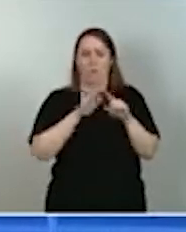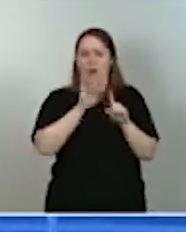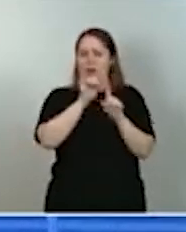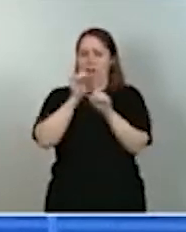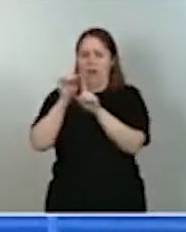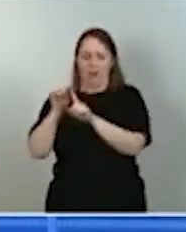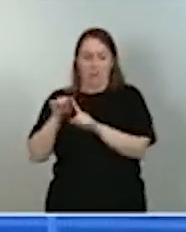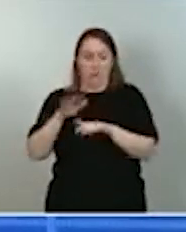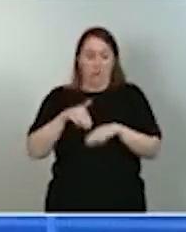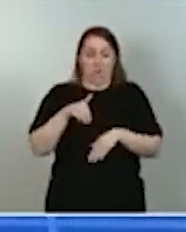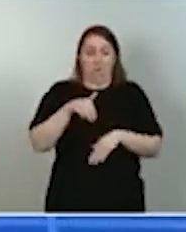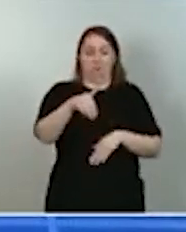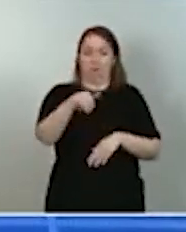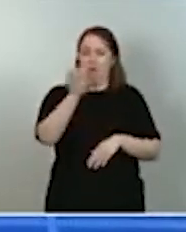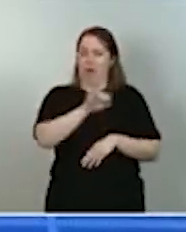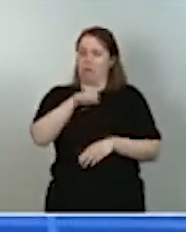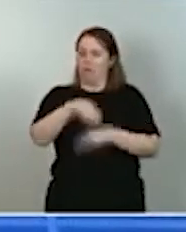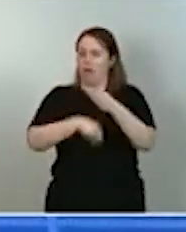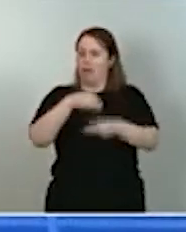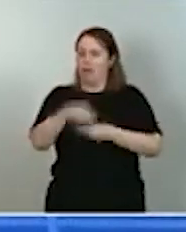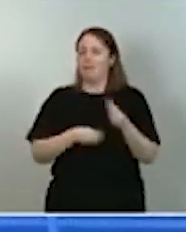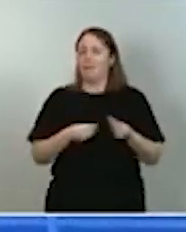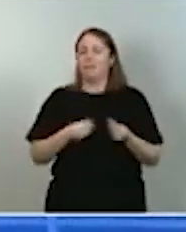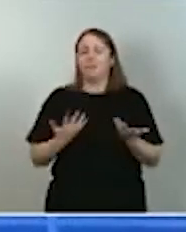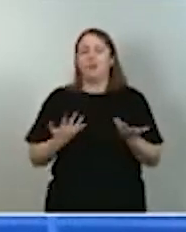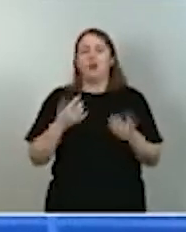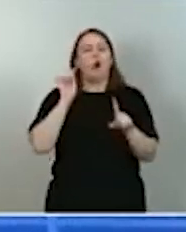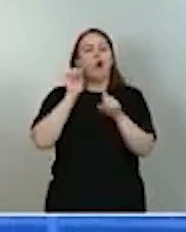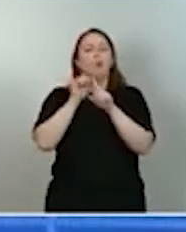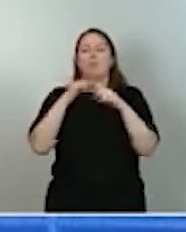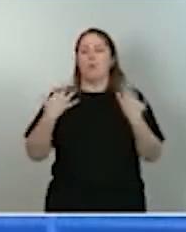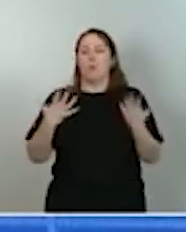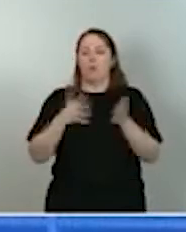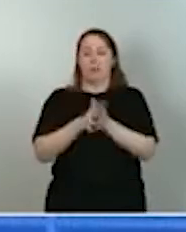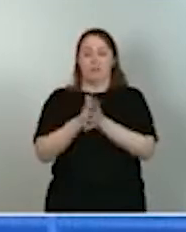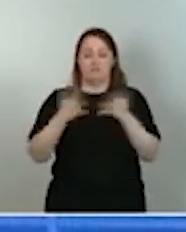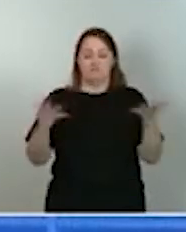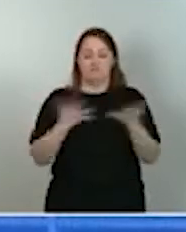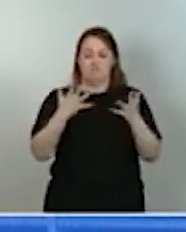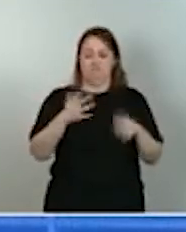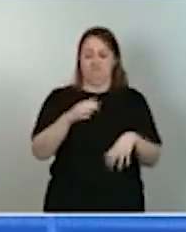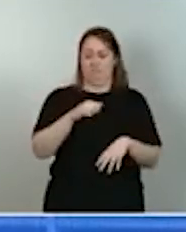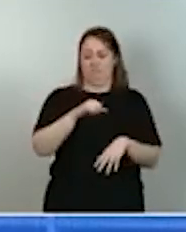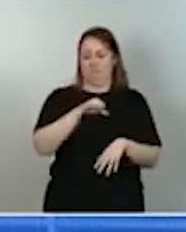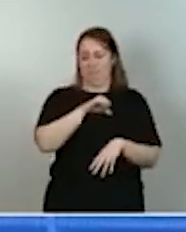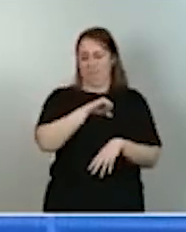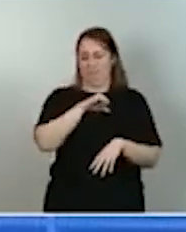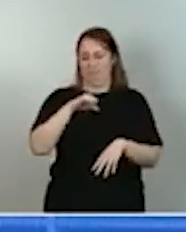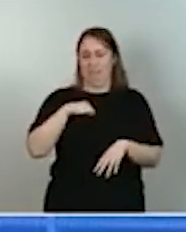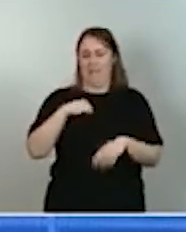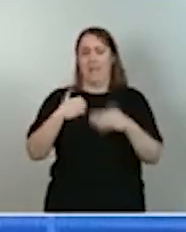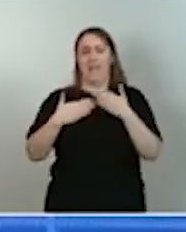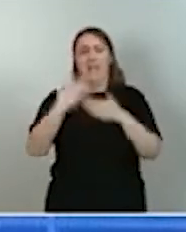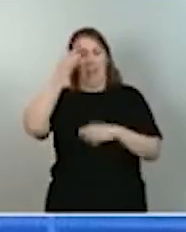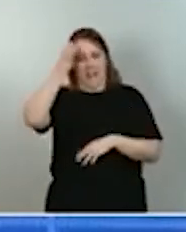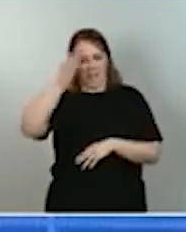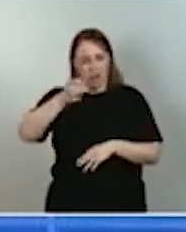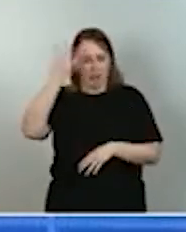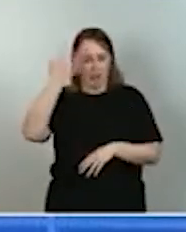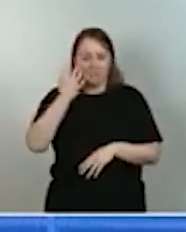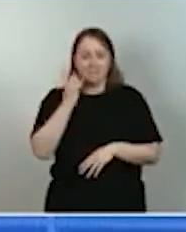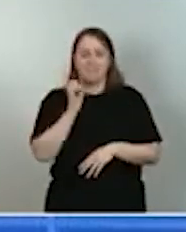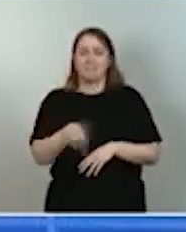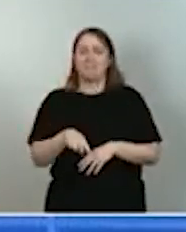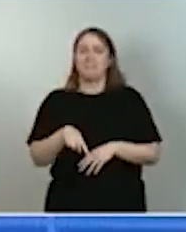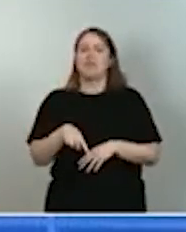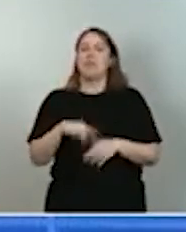años, tiene por objetivo movilizar la inversión privada, movilizar la innovación, poner en marcha un plan que